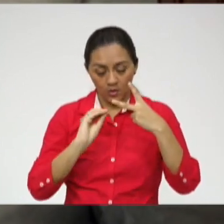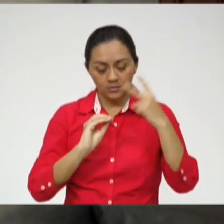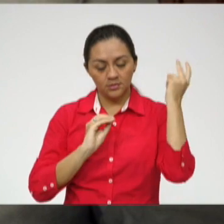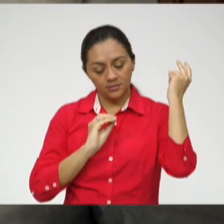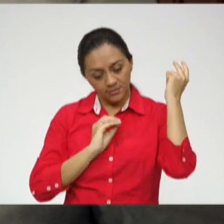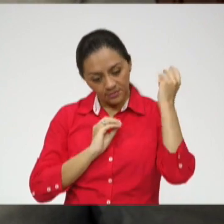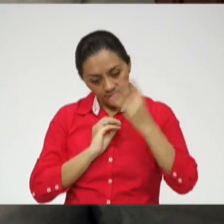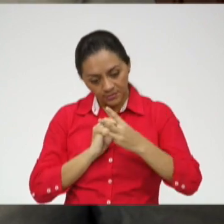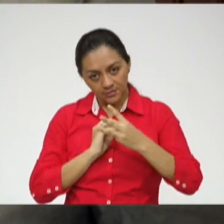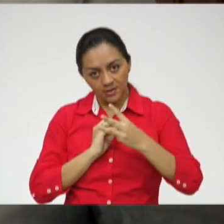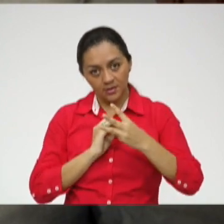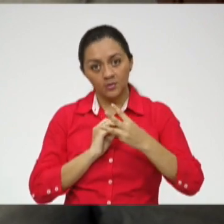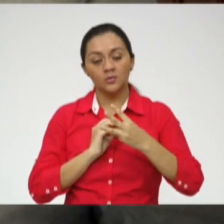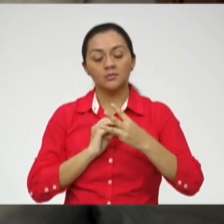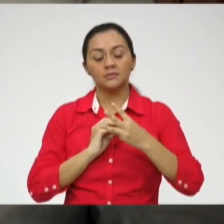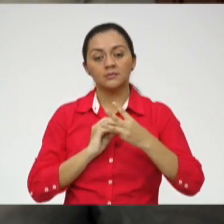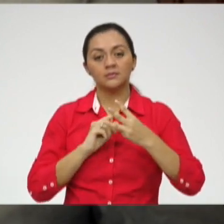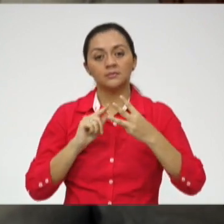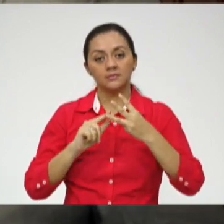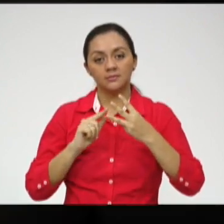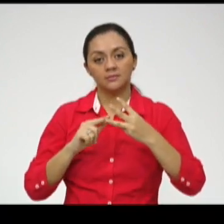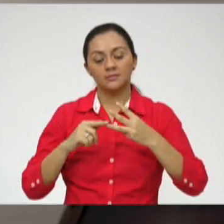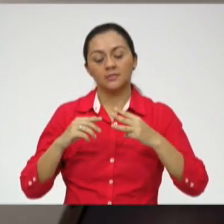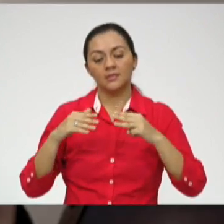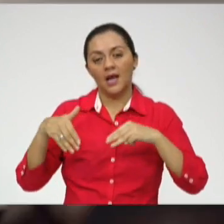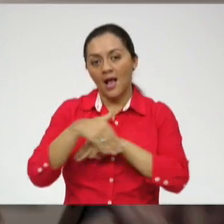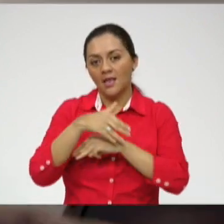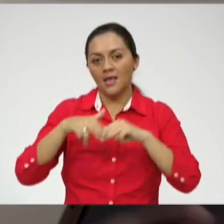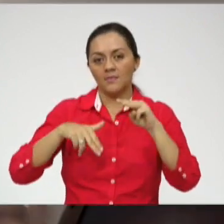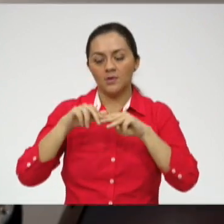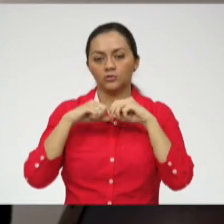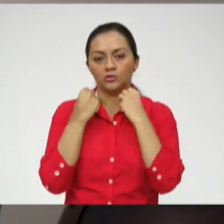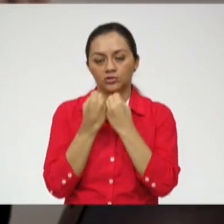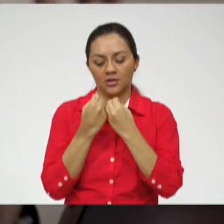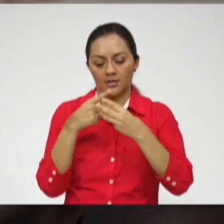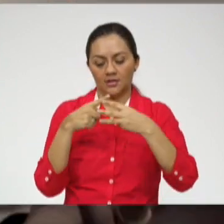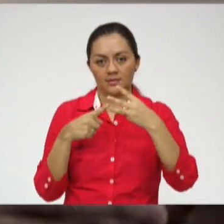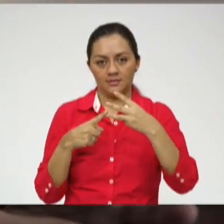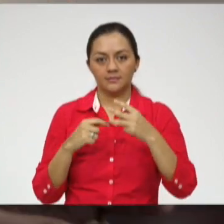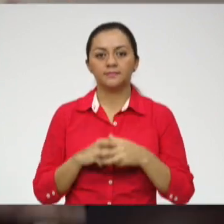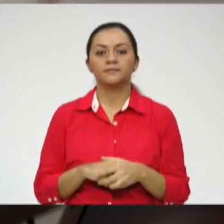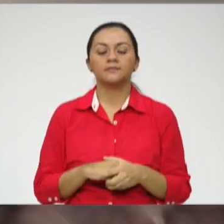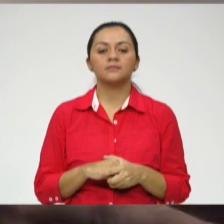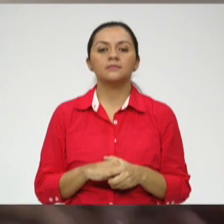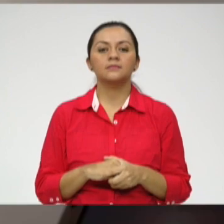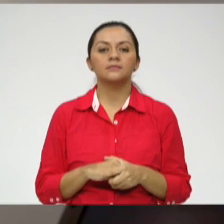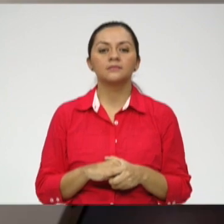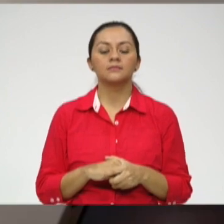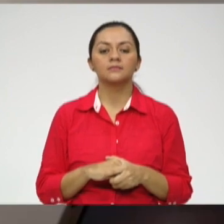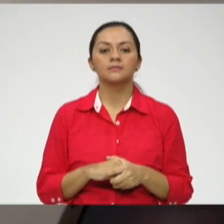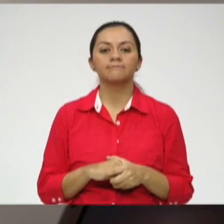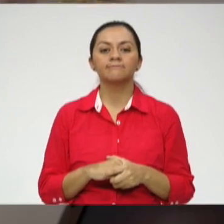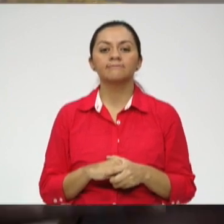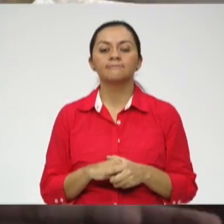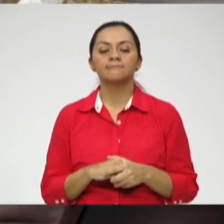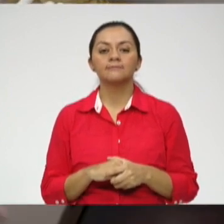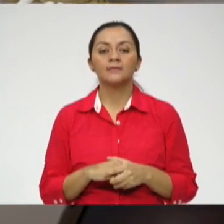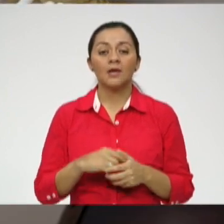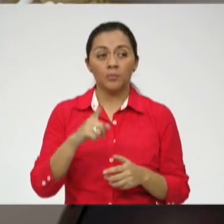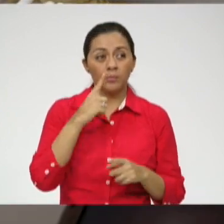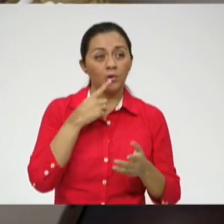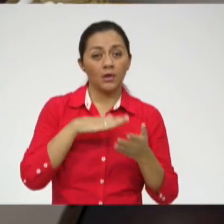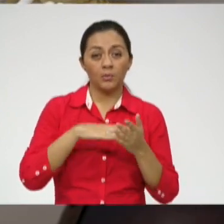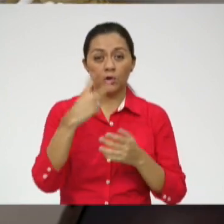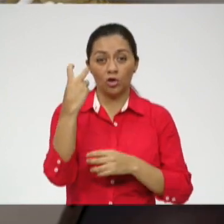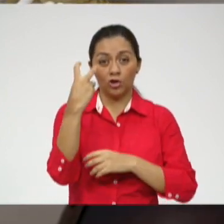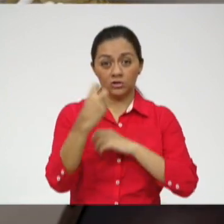luego el entorno genérico del de la casa. Hasta los 12, los papás te decían poco más qué zapatos usas, cómo te